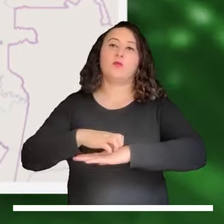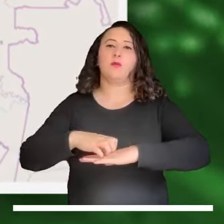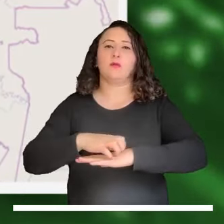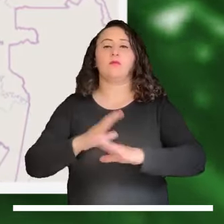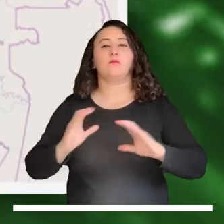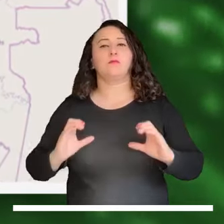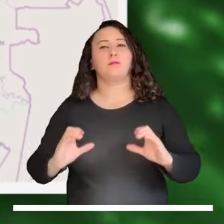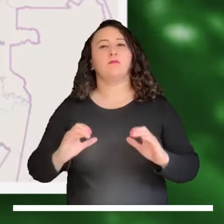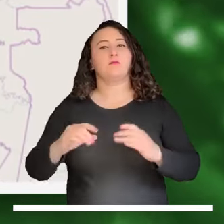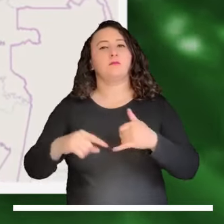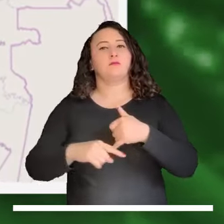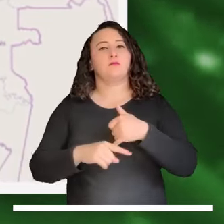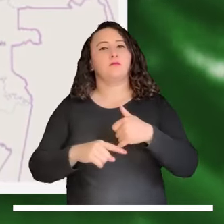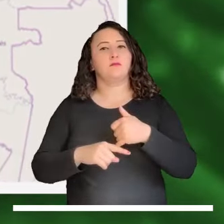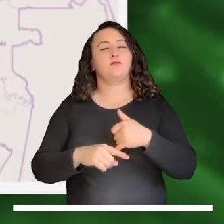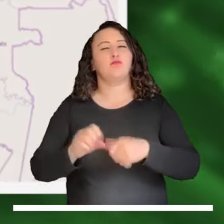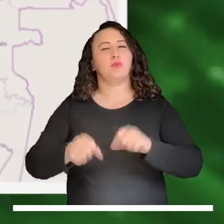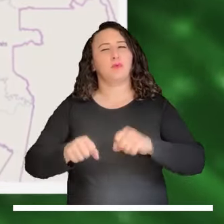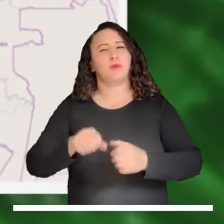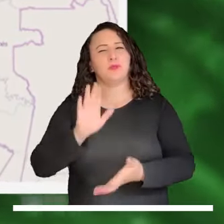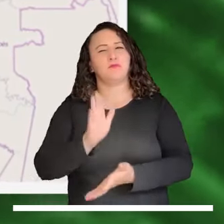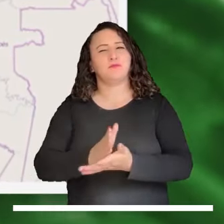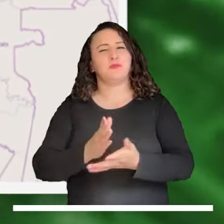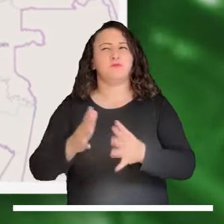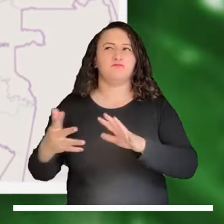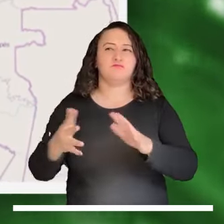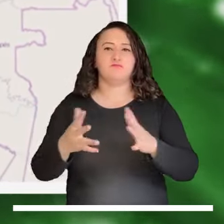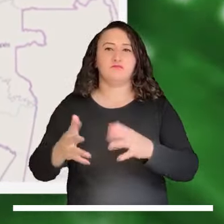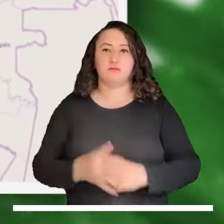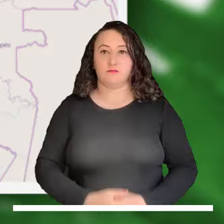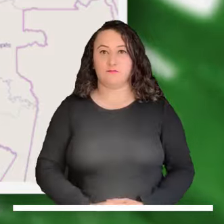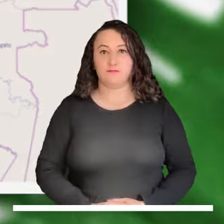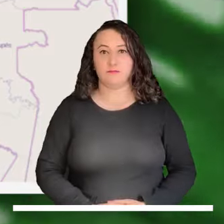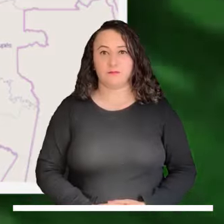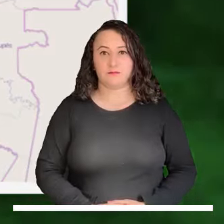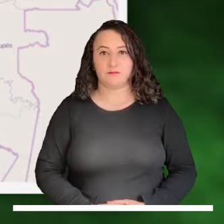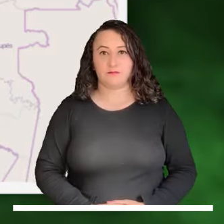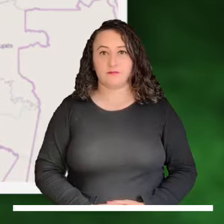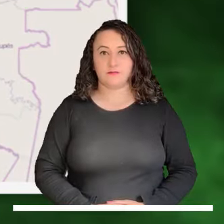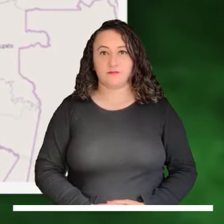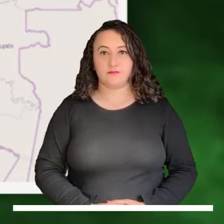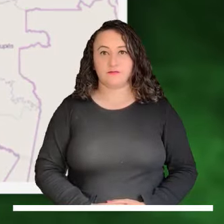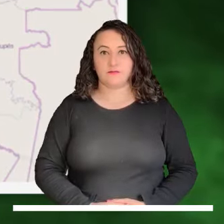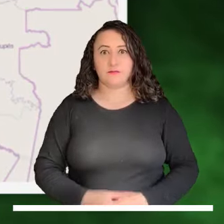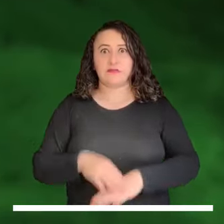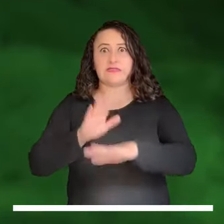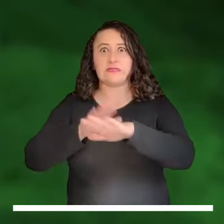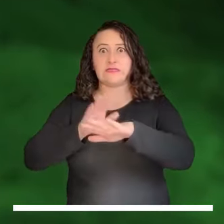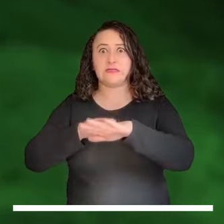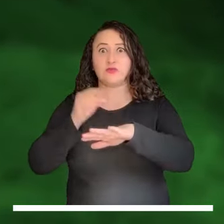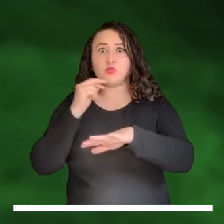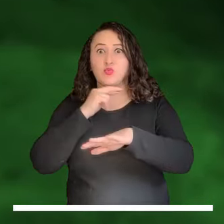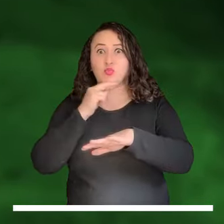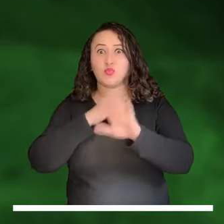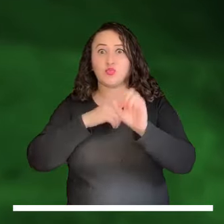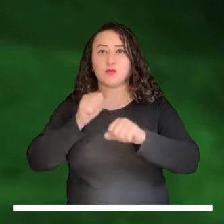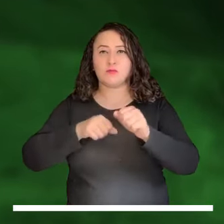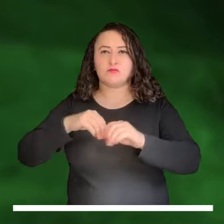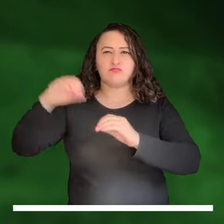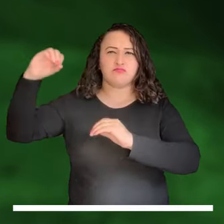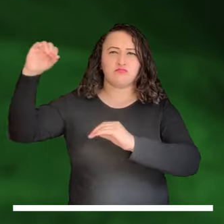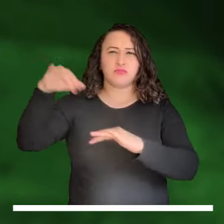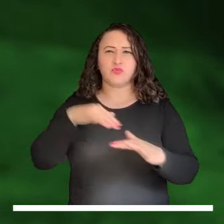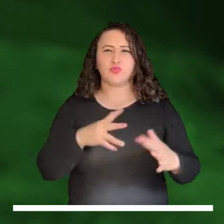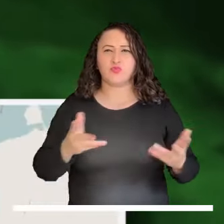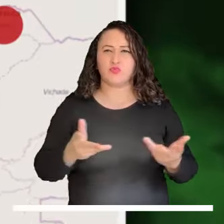Nariño, Tolima, Caquetá y Amazonas la probabilidad será moderada. Alerta roja por